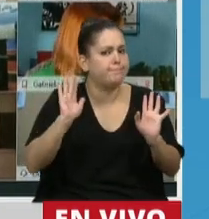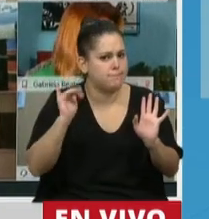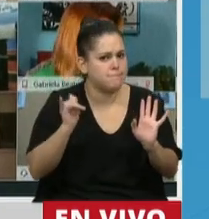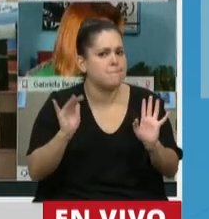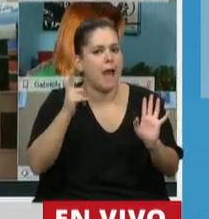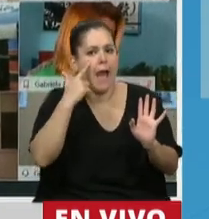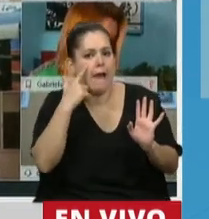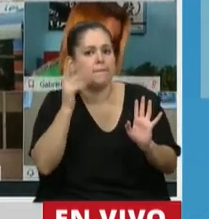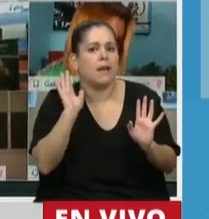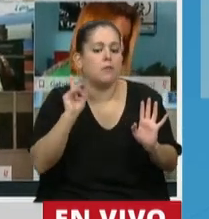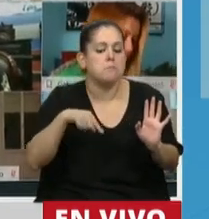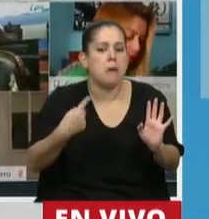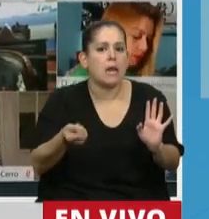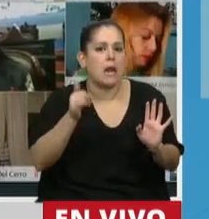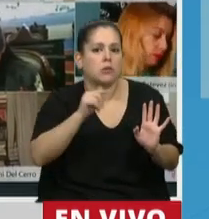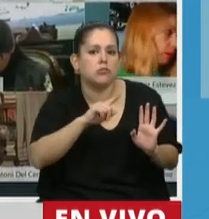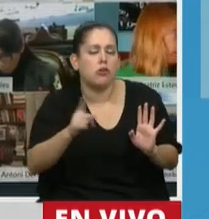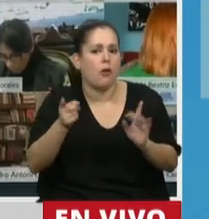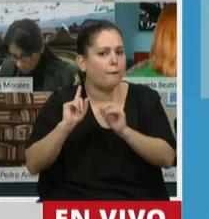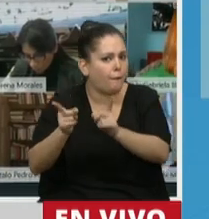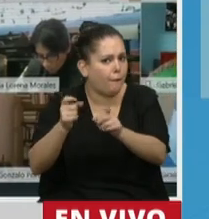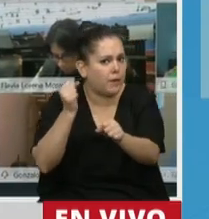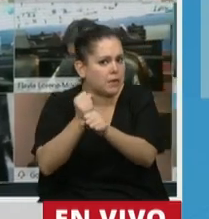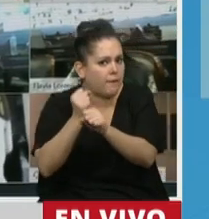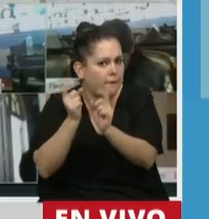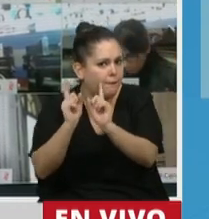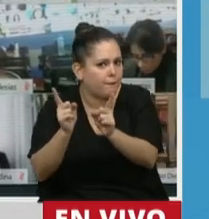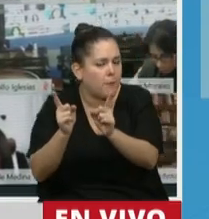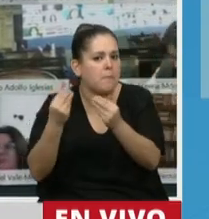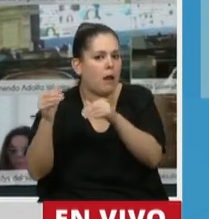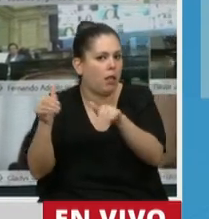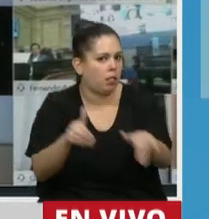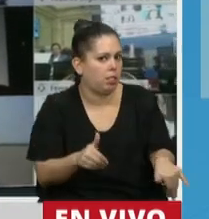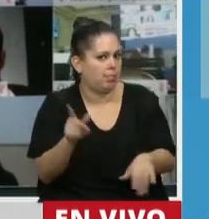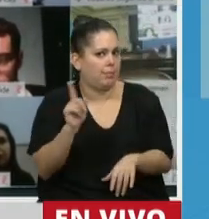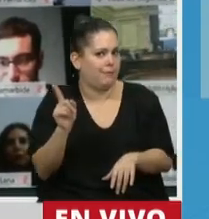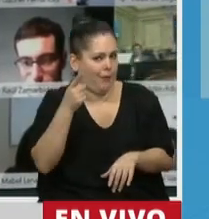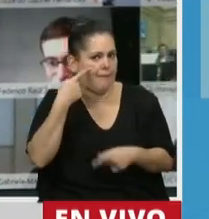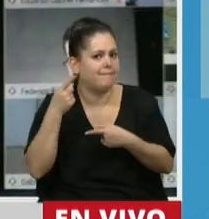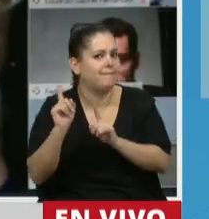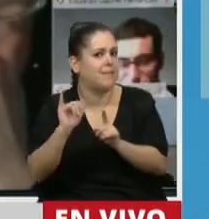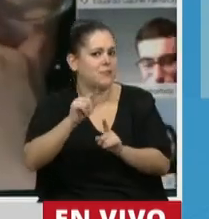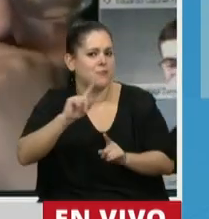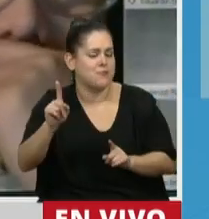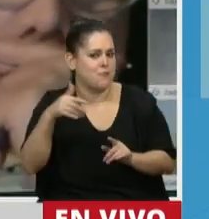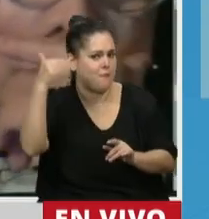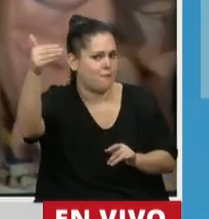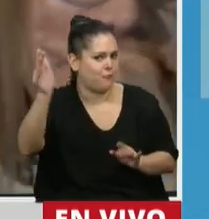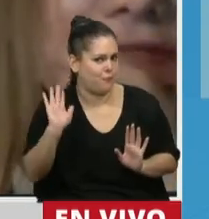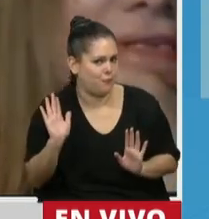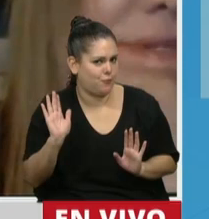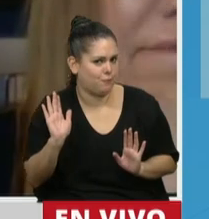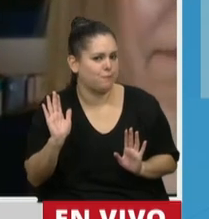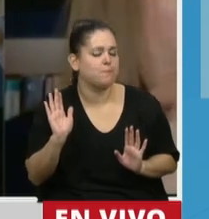Vamos a ver si mañana los vamos a sostener para que no se sigan calle. Presidente, sabemos de los